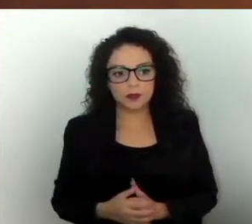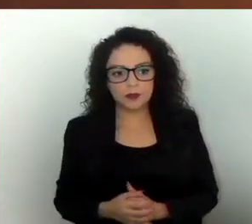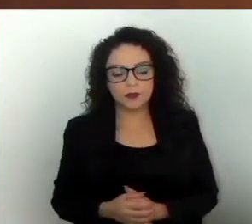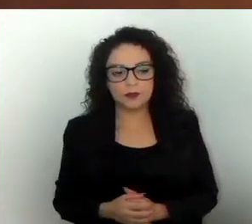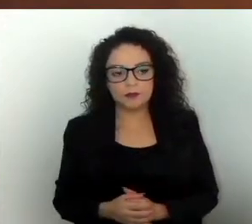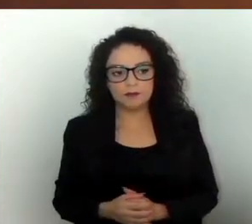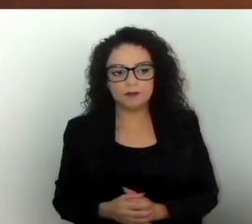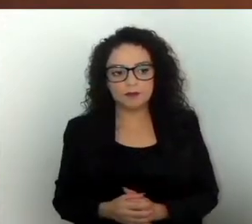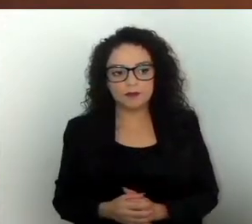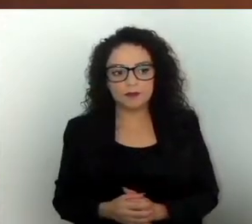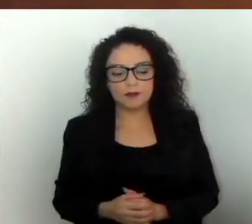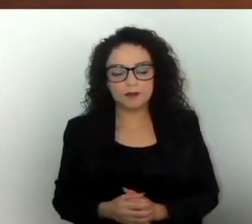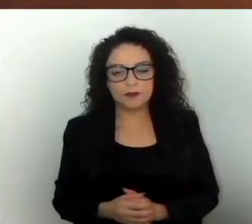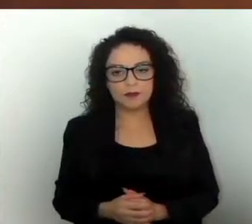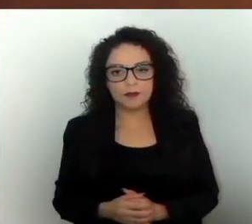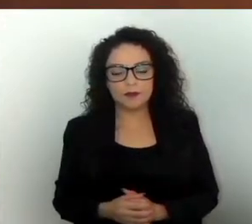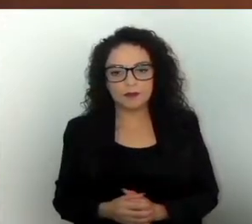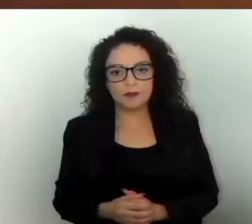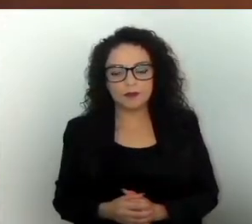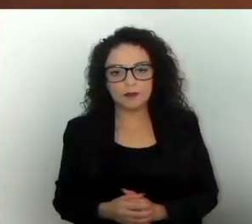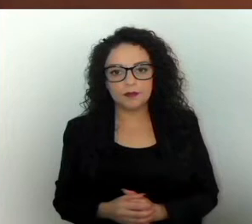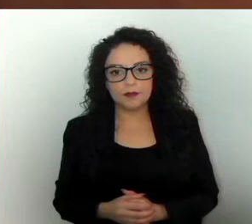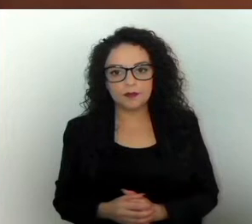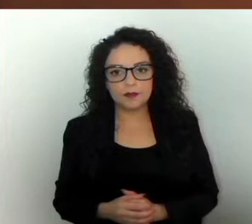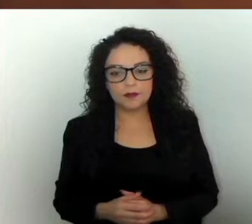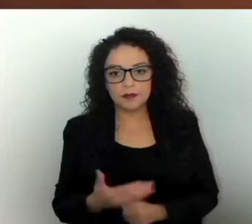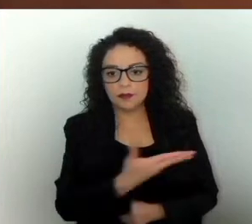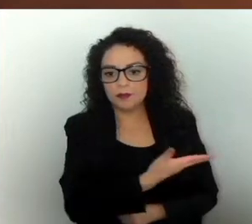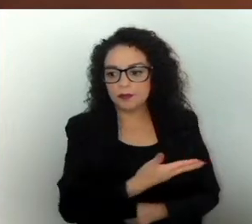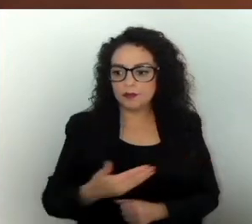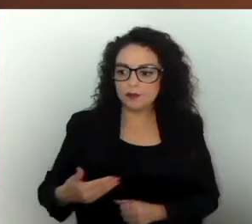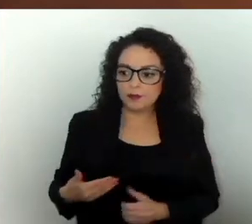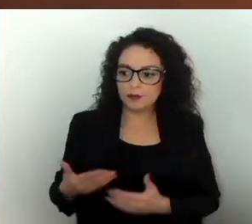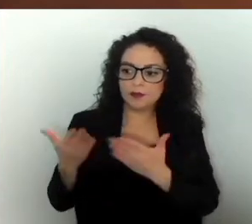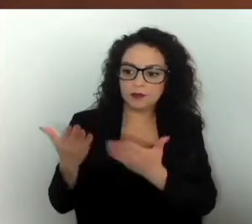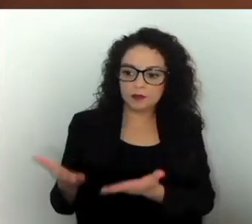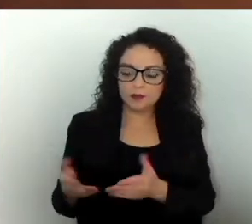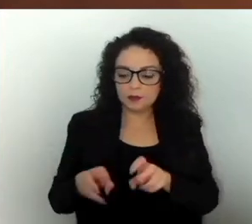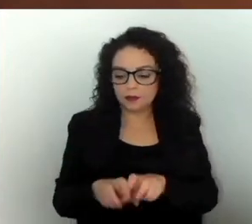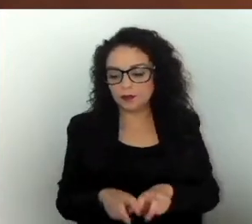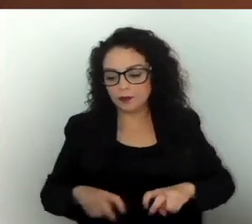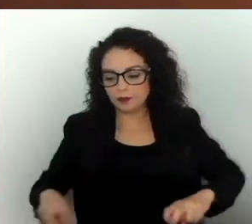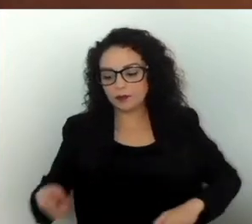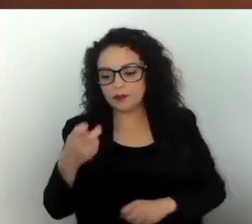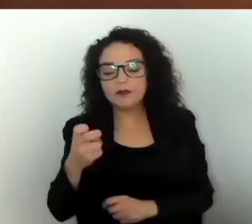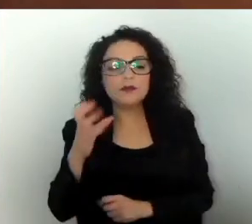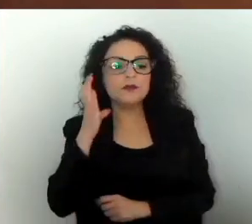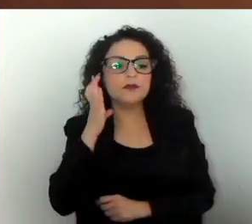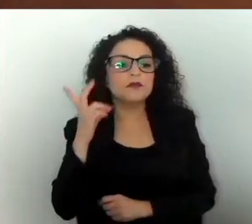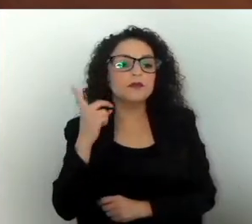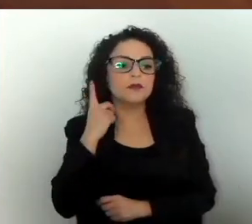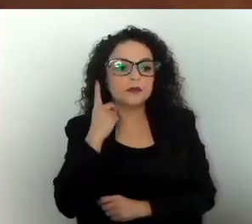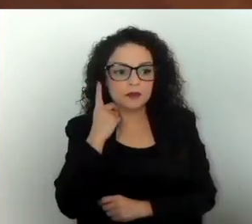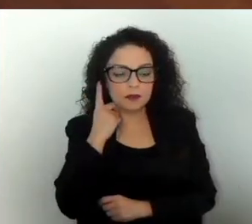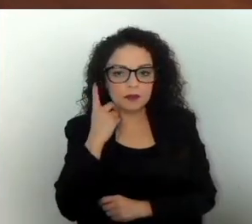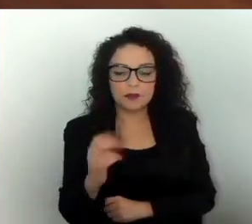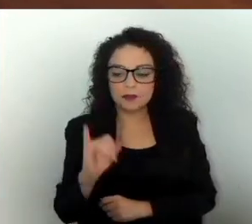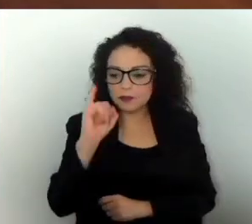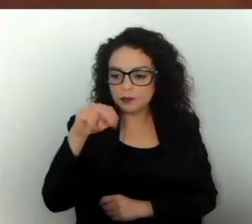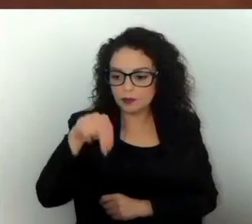Agradezco a la presidenta de la mesa directiva de esta legislatura, Ingrid